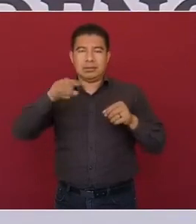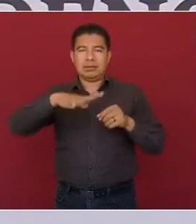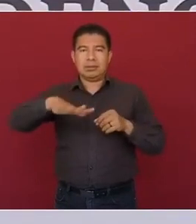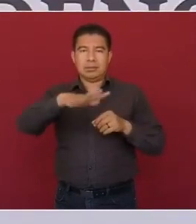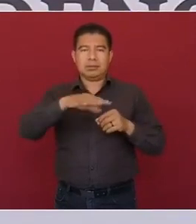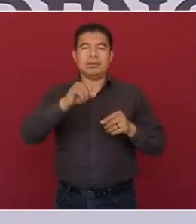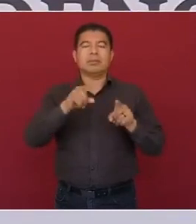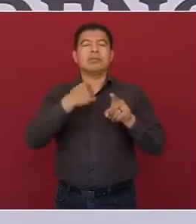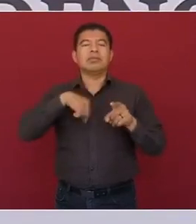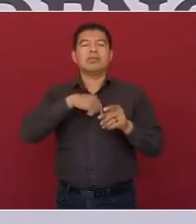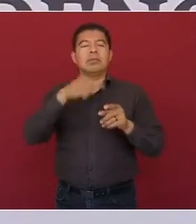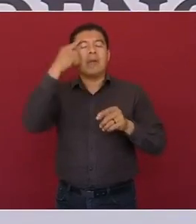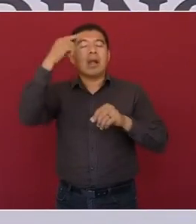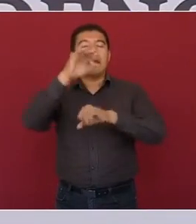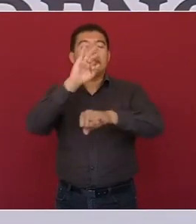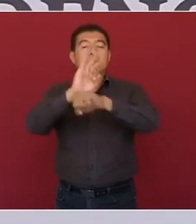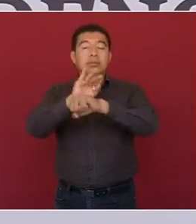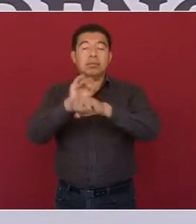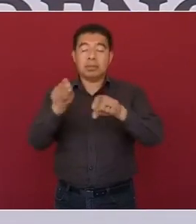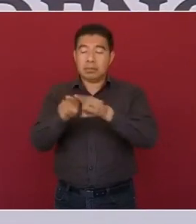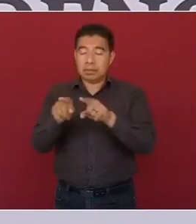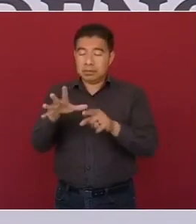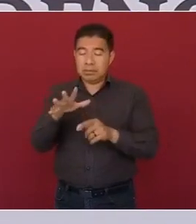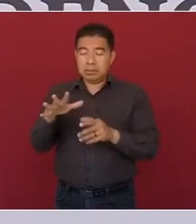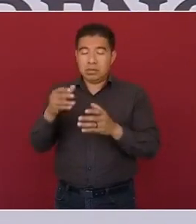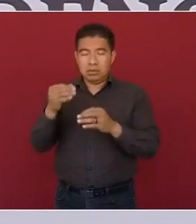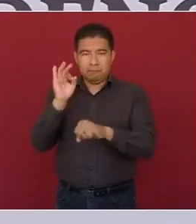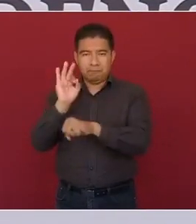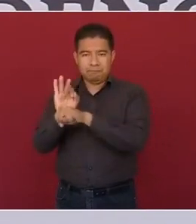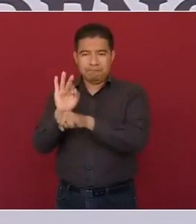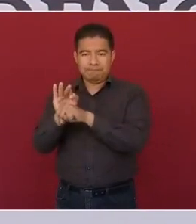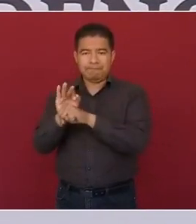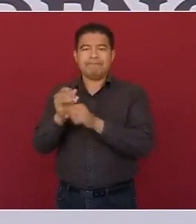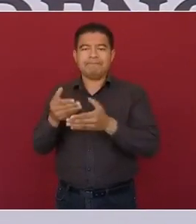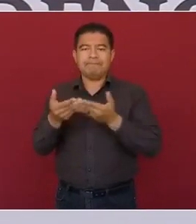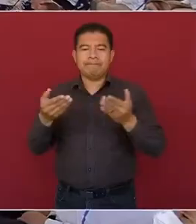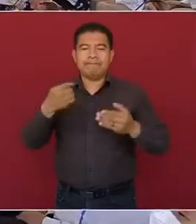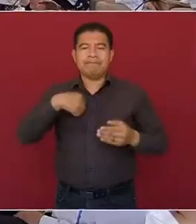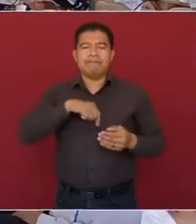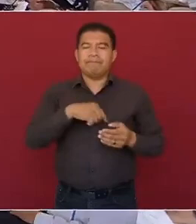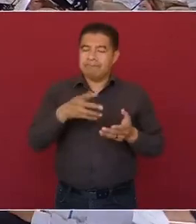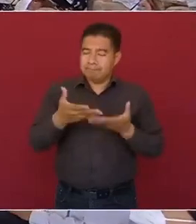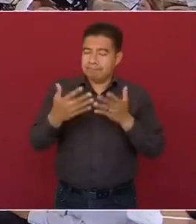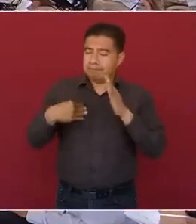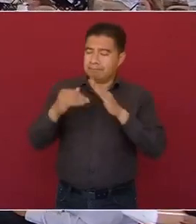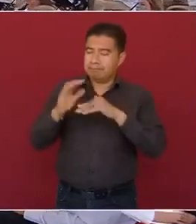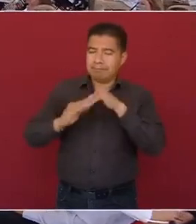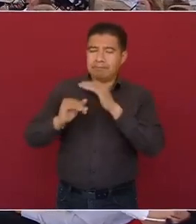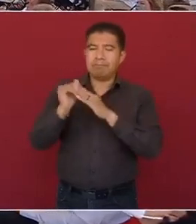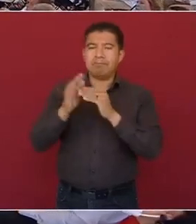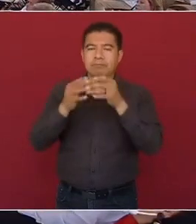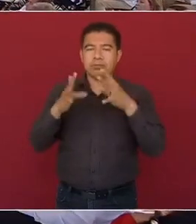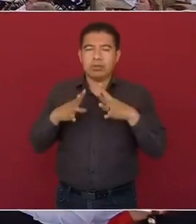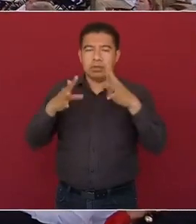por sus amplias virtudes en el sector petrolero fue el destino ideal para establecer la refinería Olmeca.